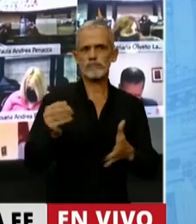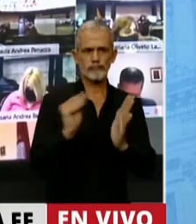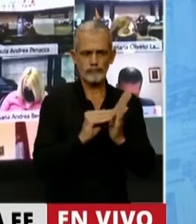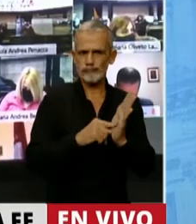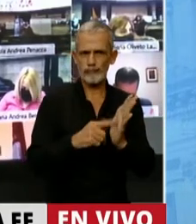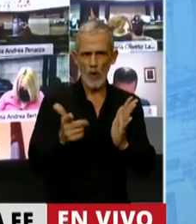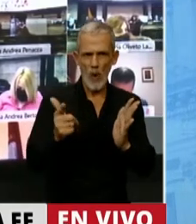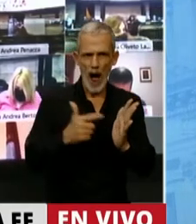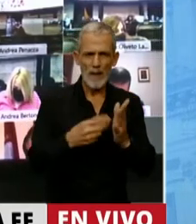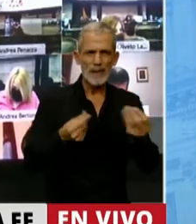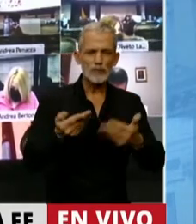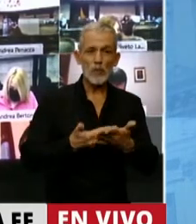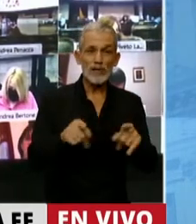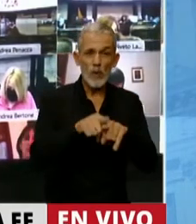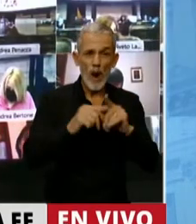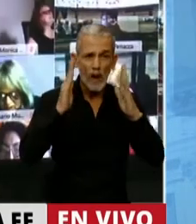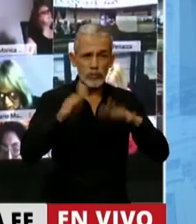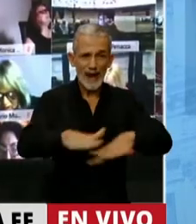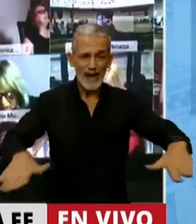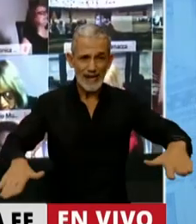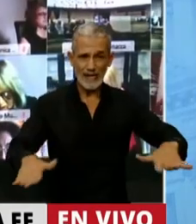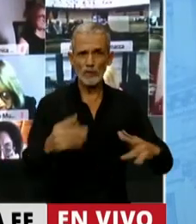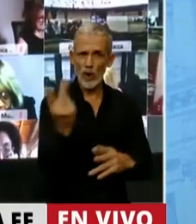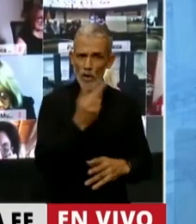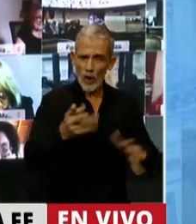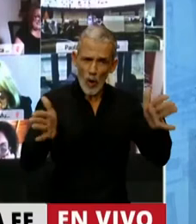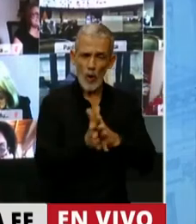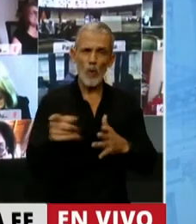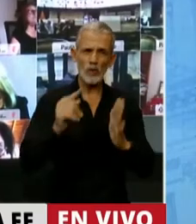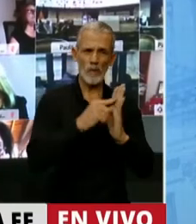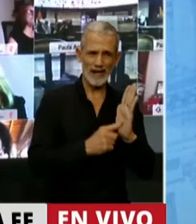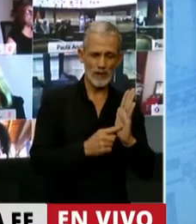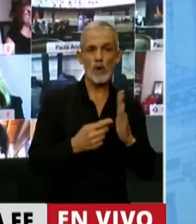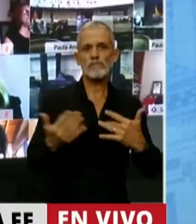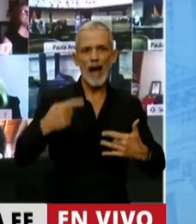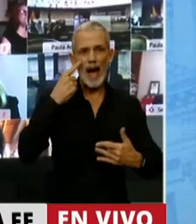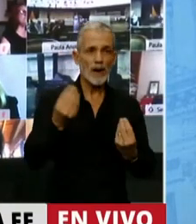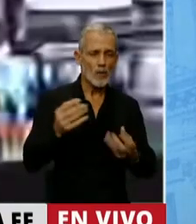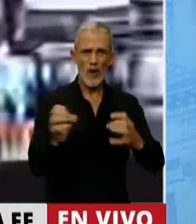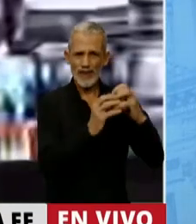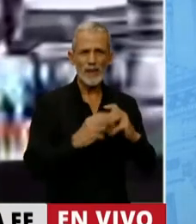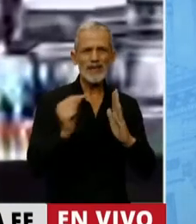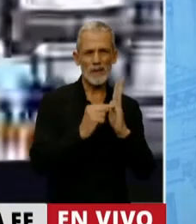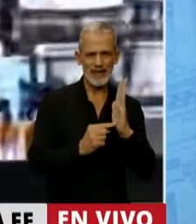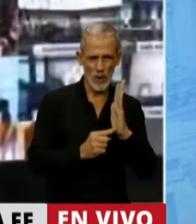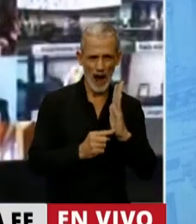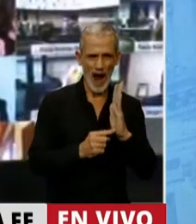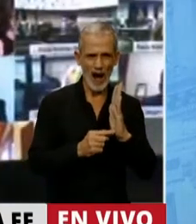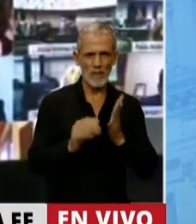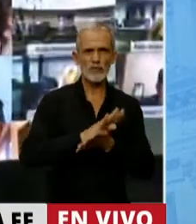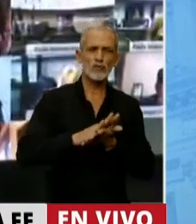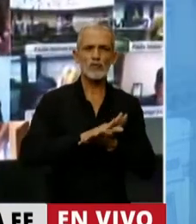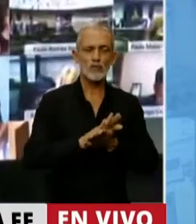presupuesto, lo mismo que en Iñez. Bueno, vamos a tratar todos juntos de revertirlo en el debate en particular porque creo que